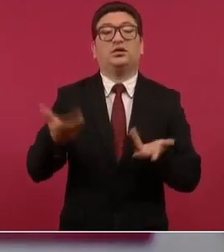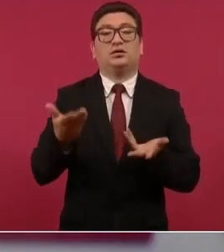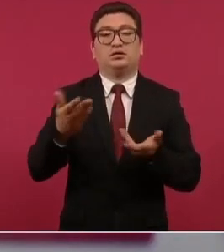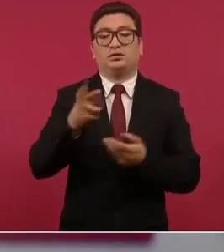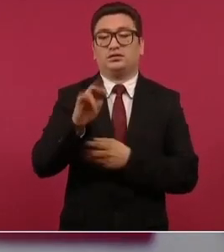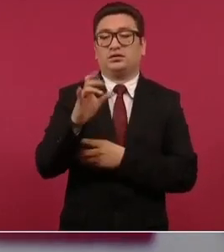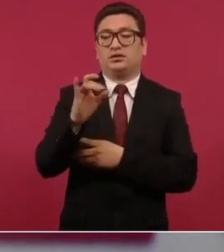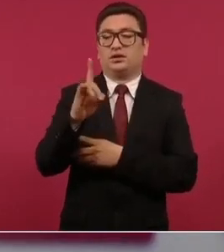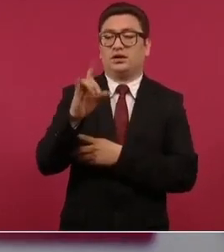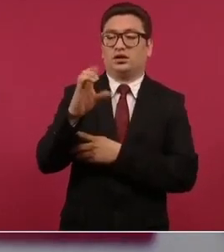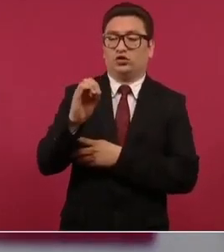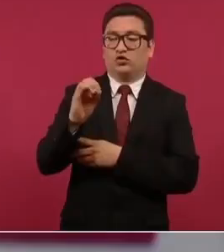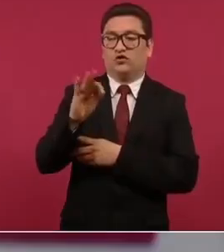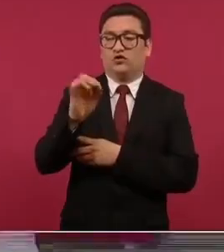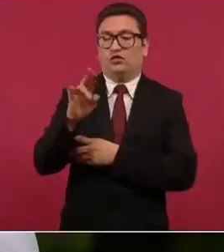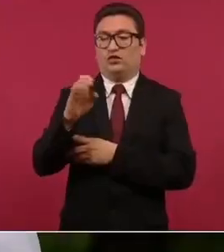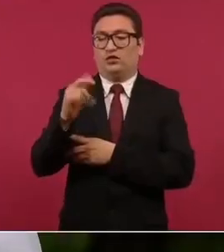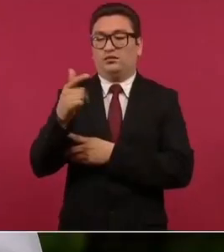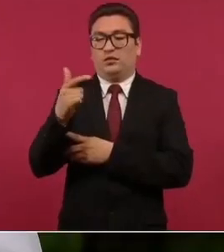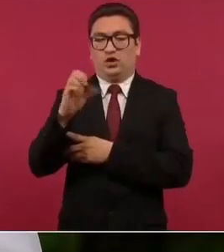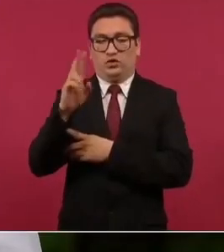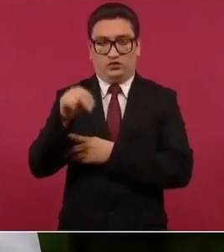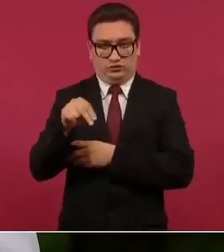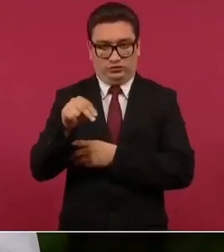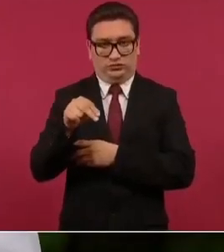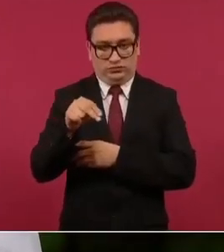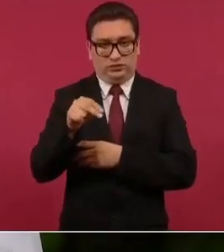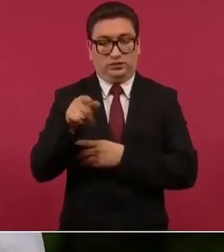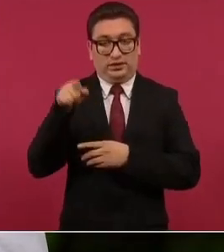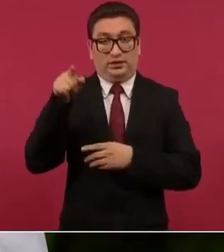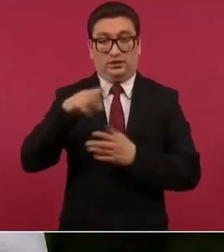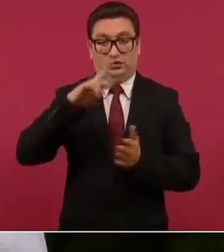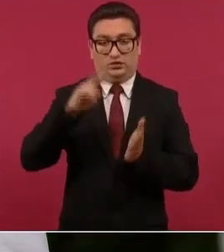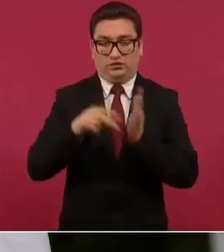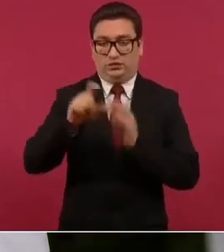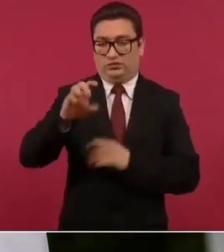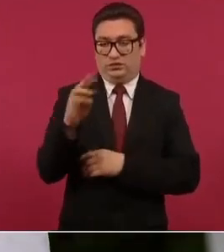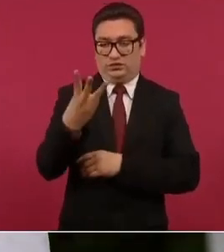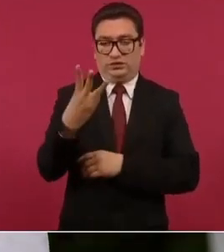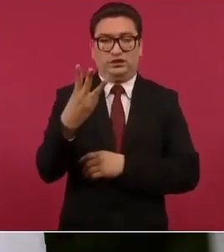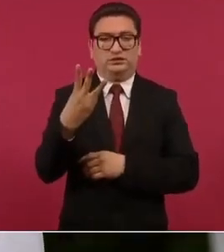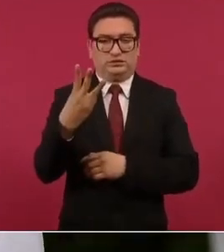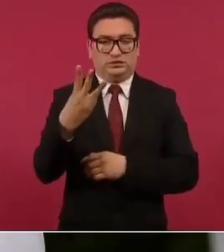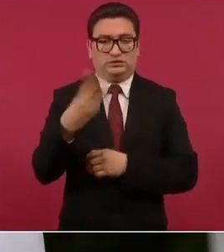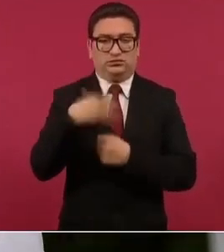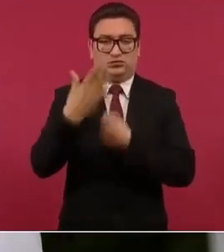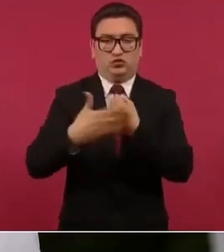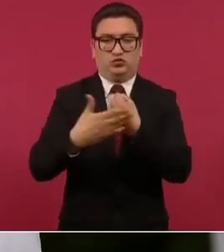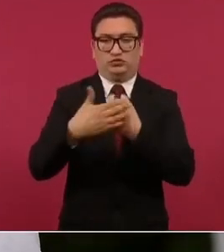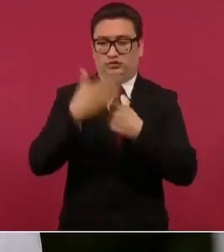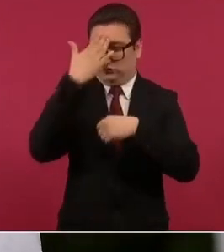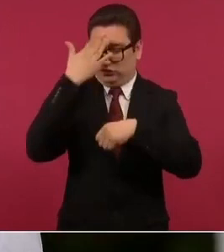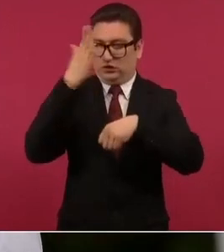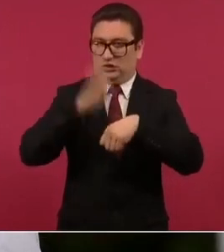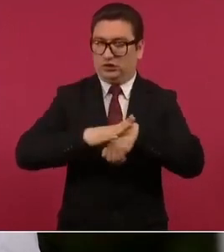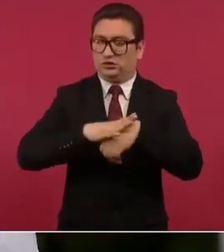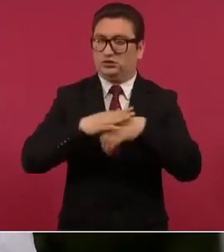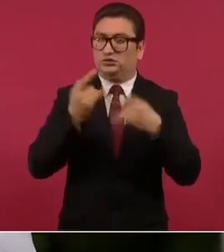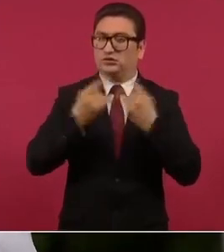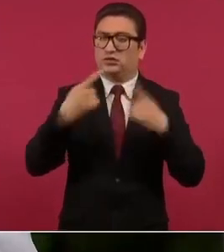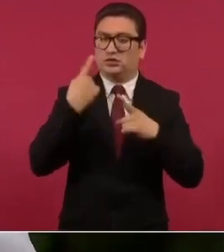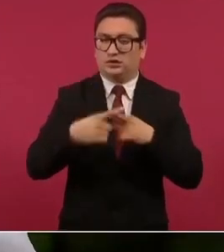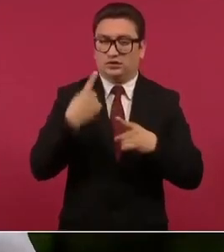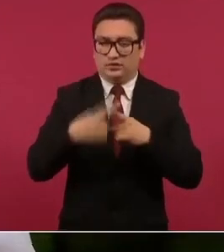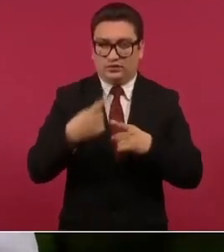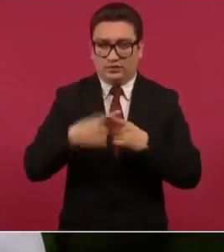Flores Magón y el 2023 se recordará a